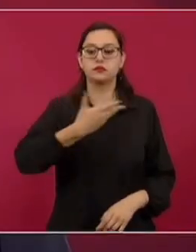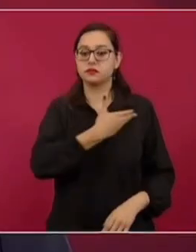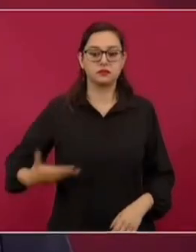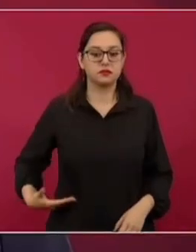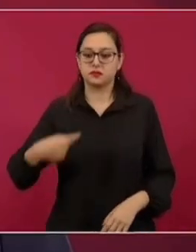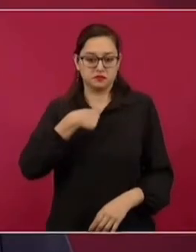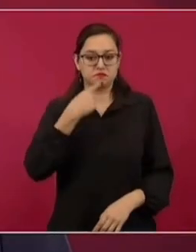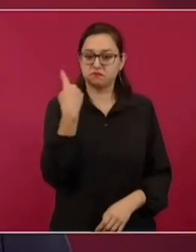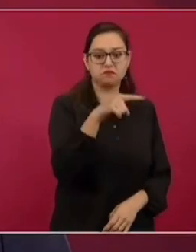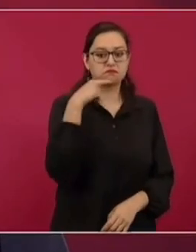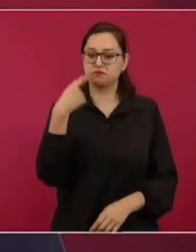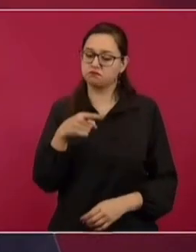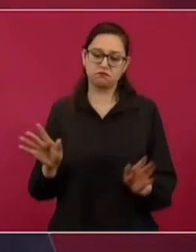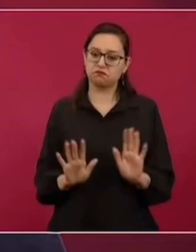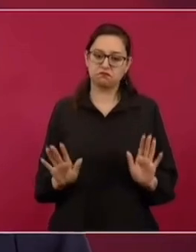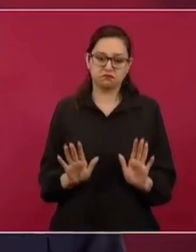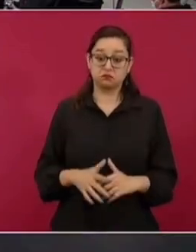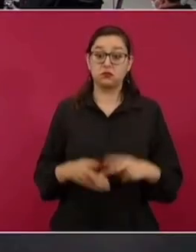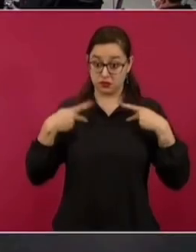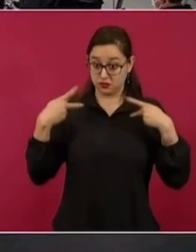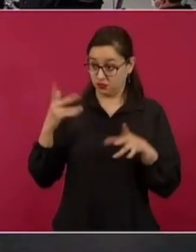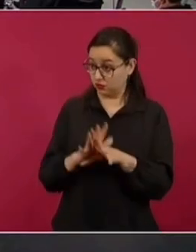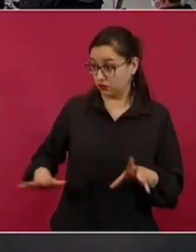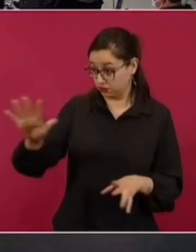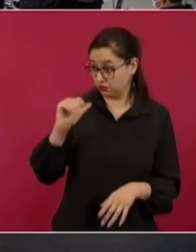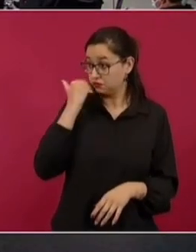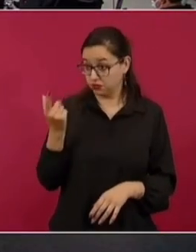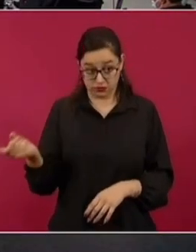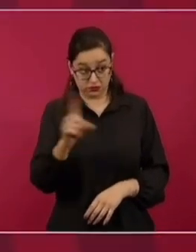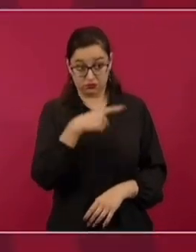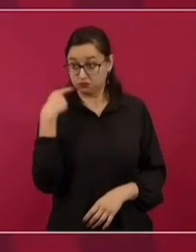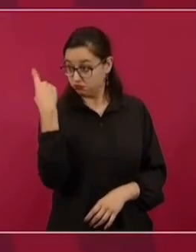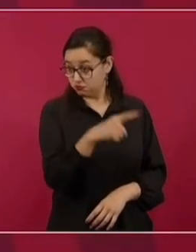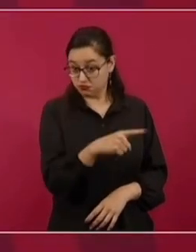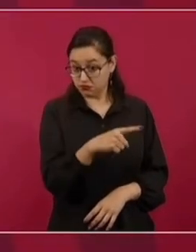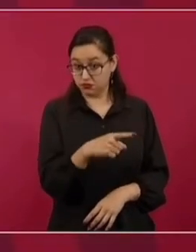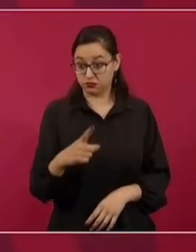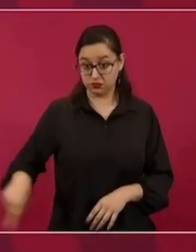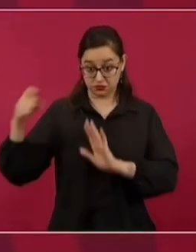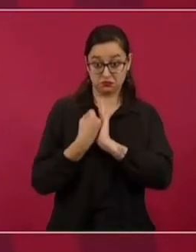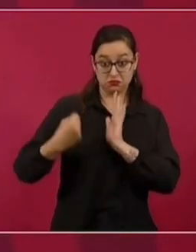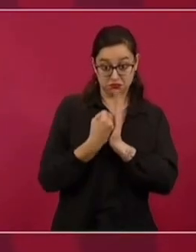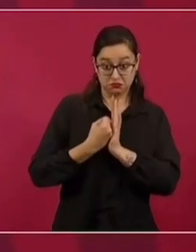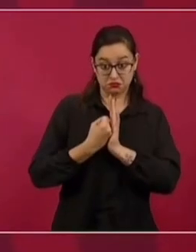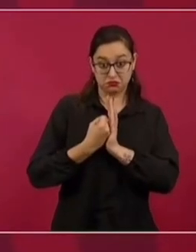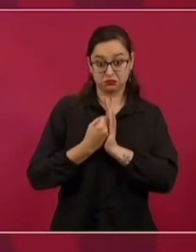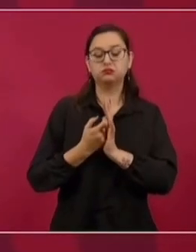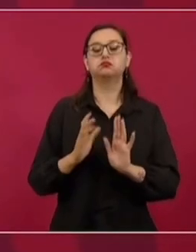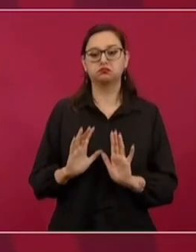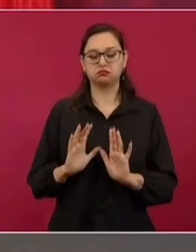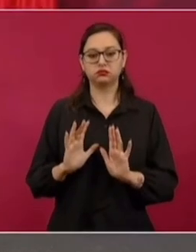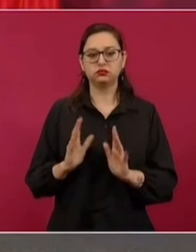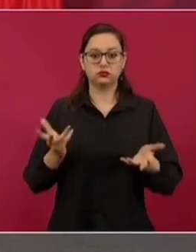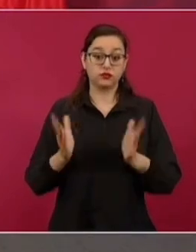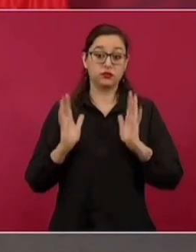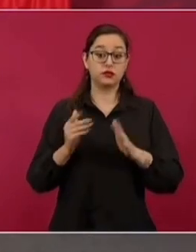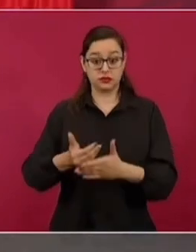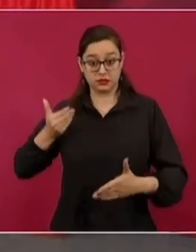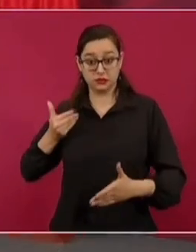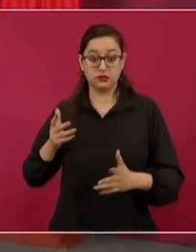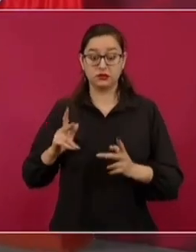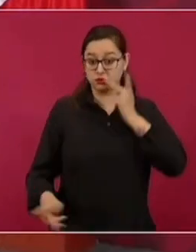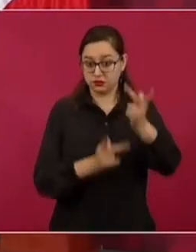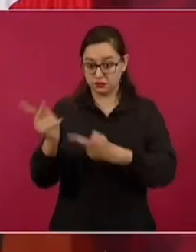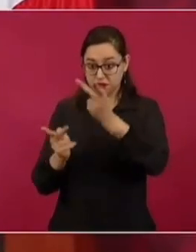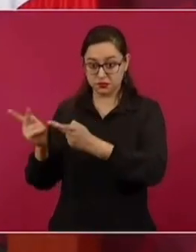expresidentes. Que sólo si la gente lo demandaba o exigía en una consulta que se llevó a cabo y